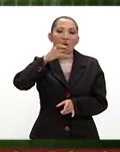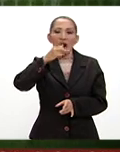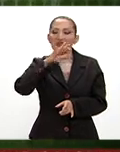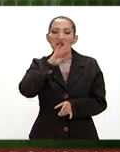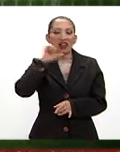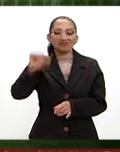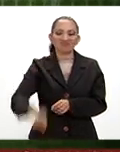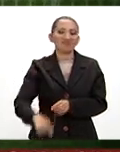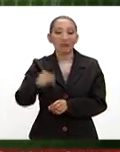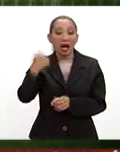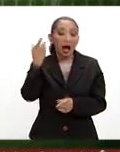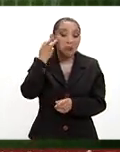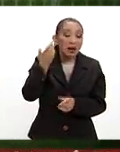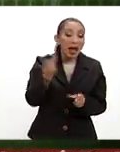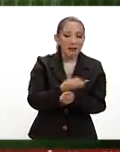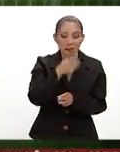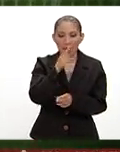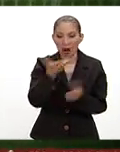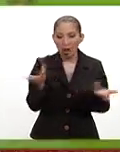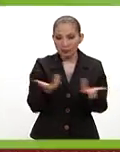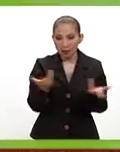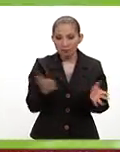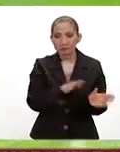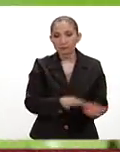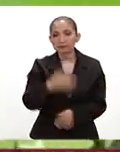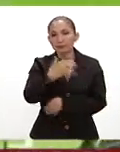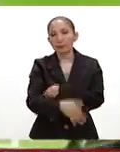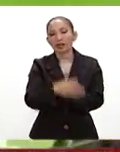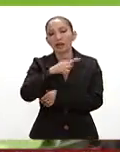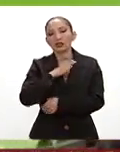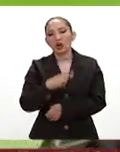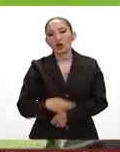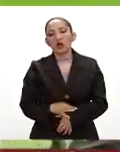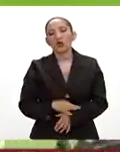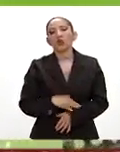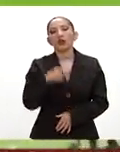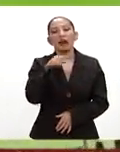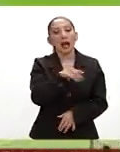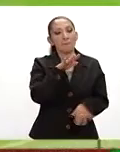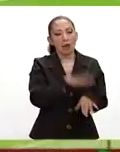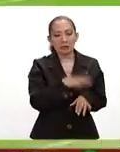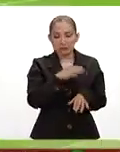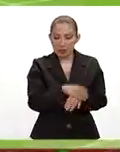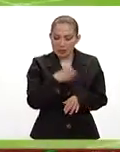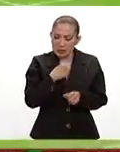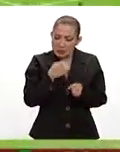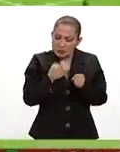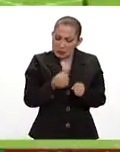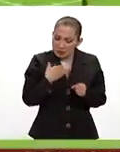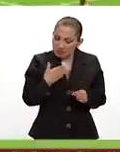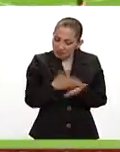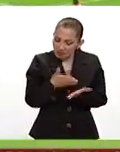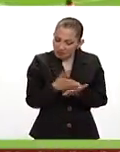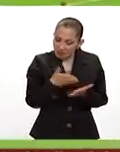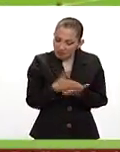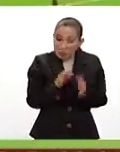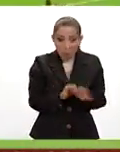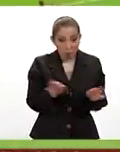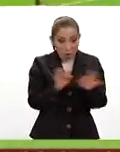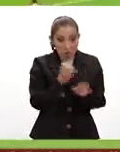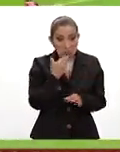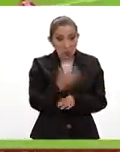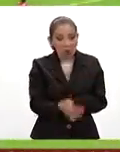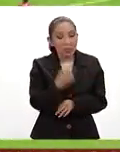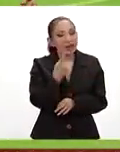momento, se espera que ahora pueda ser mejor las cosas, mientras tanto, el Toluca de Hernán Cristante, cada vez afianza más, está haciendo las cosas importantes,